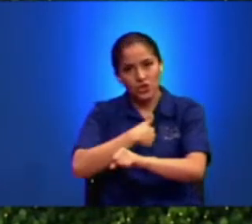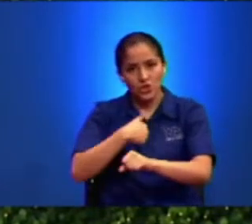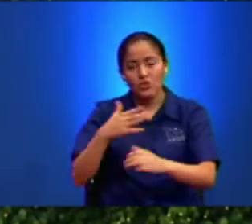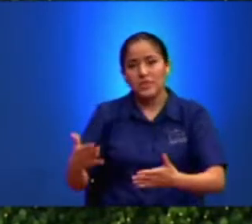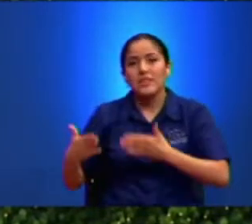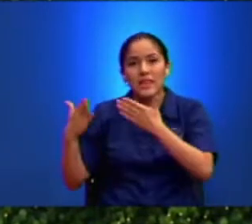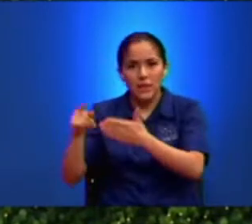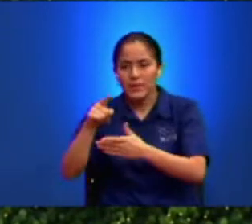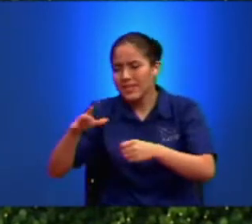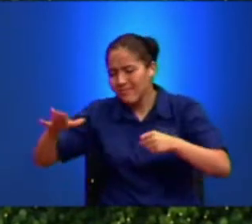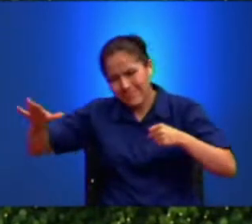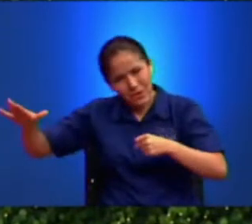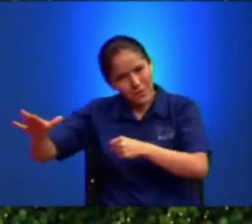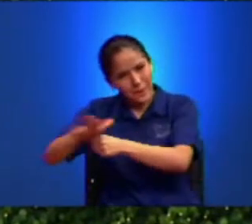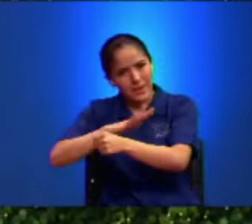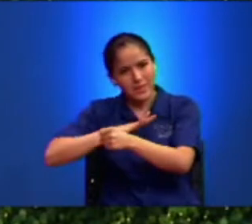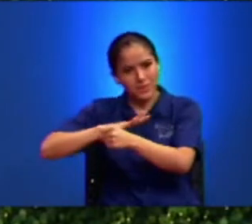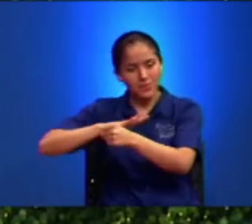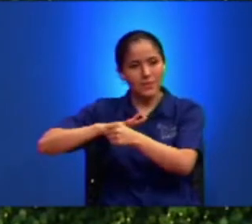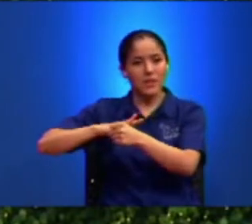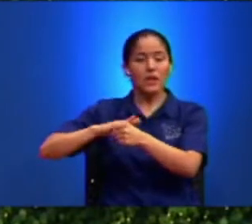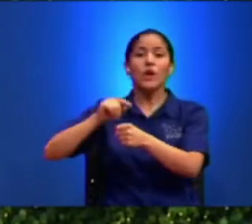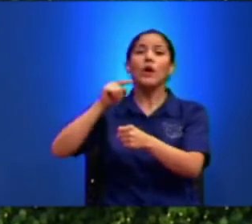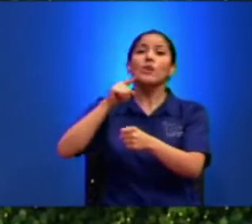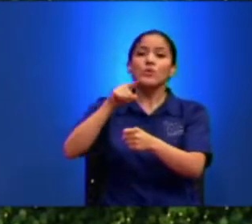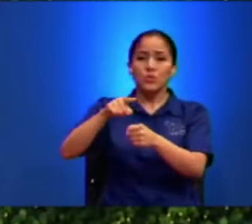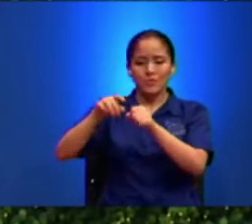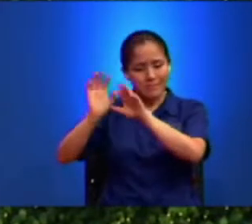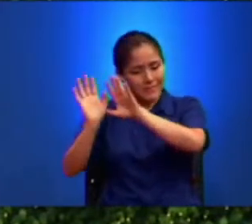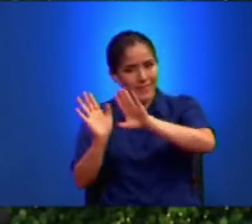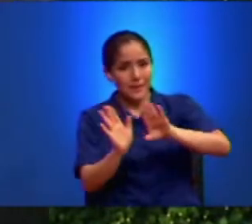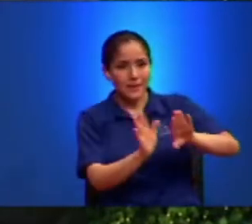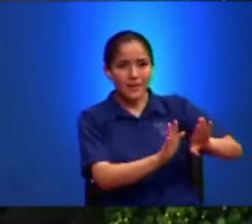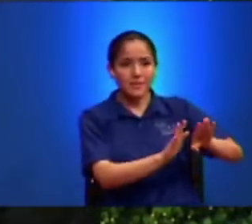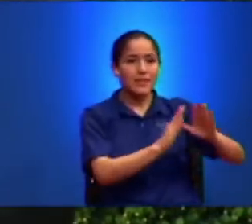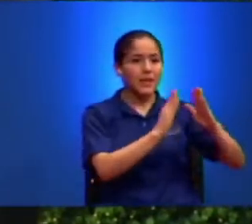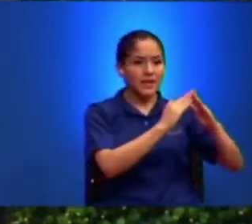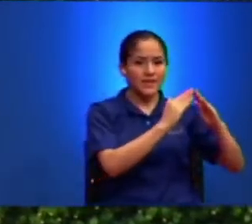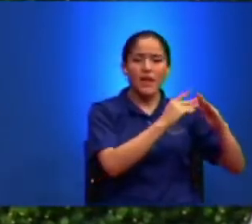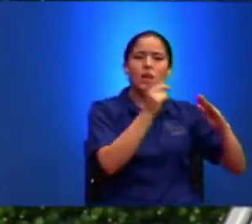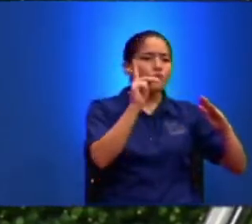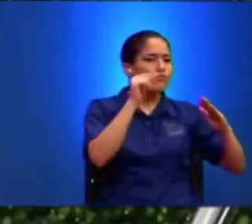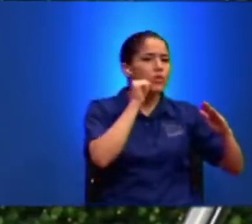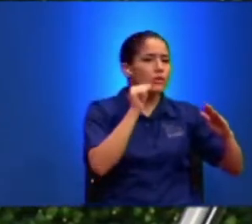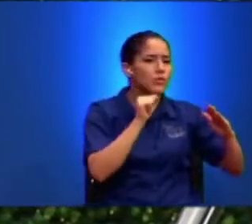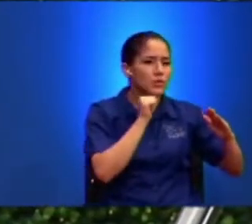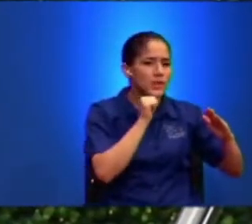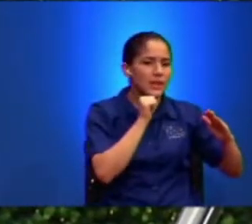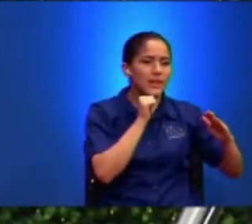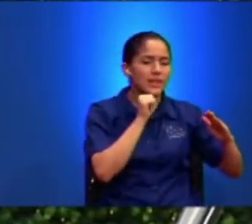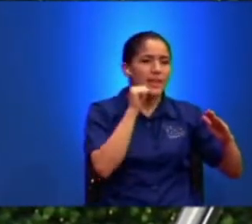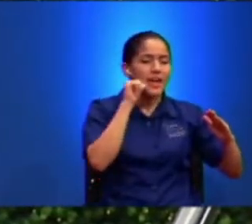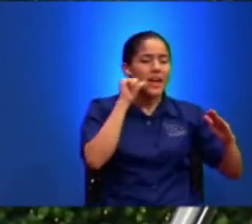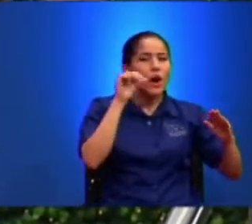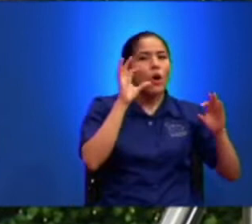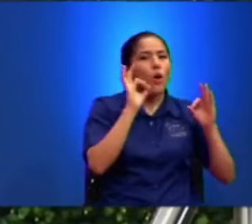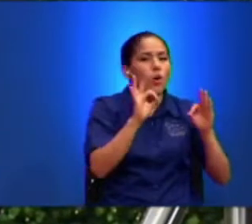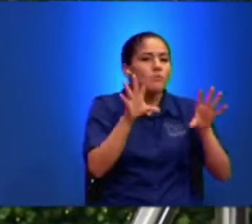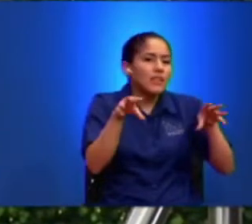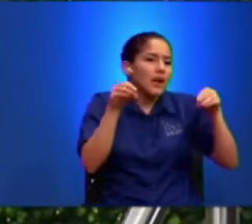Full Como quien dice Despréndete No de De la Autoridad Ni de la Cobertura Yo gracias A Dios